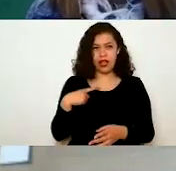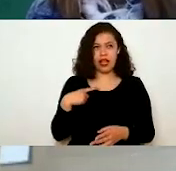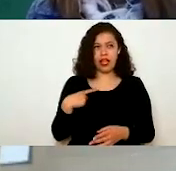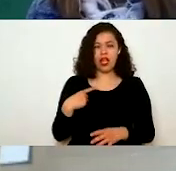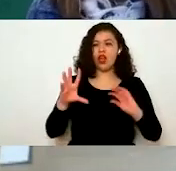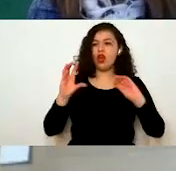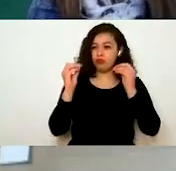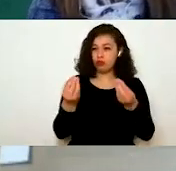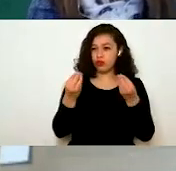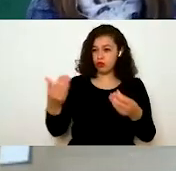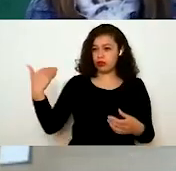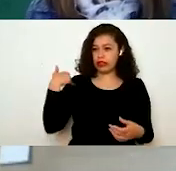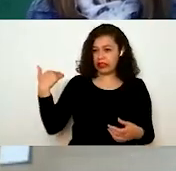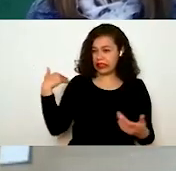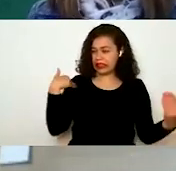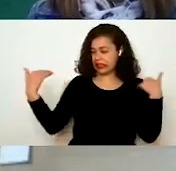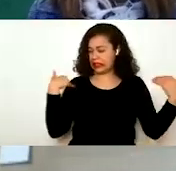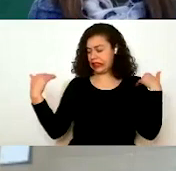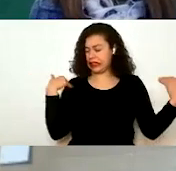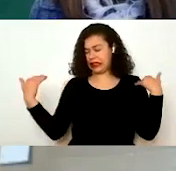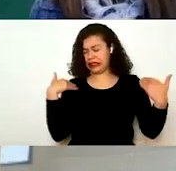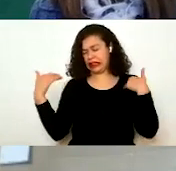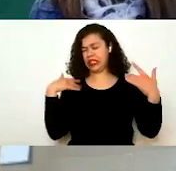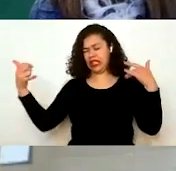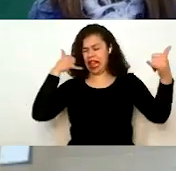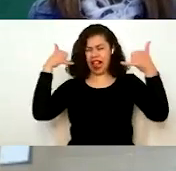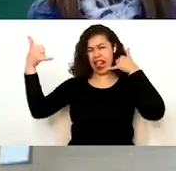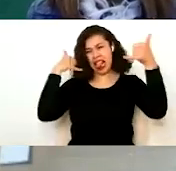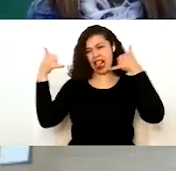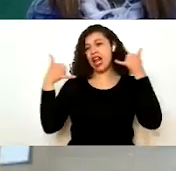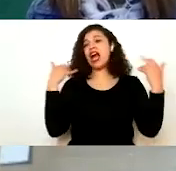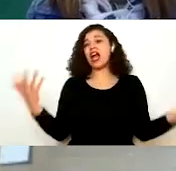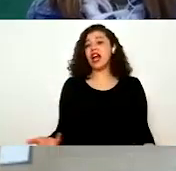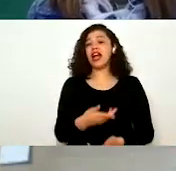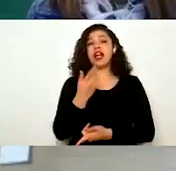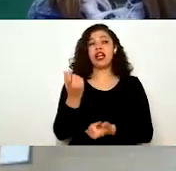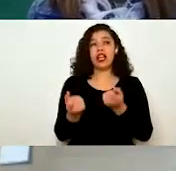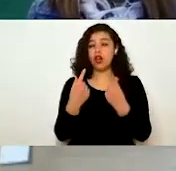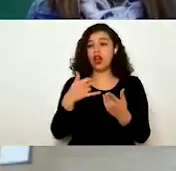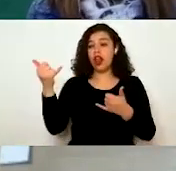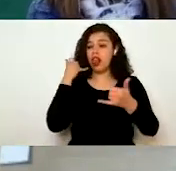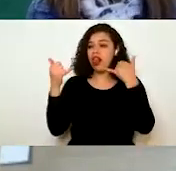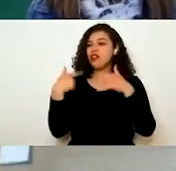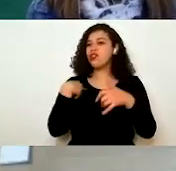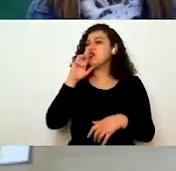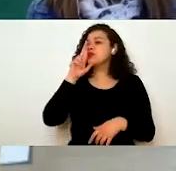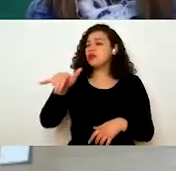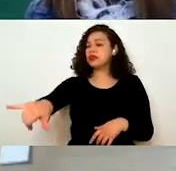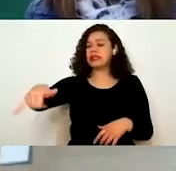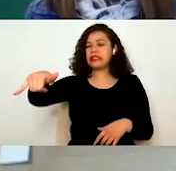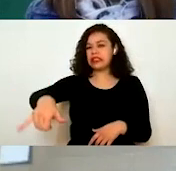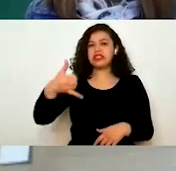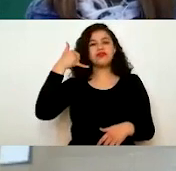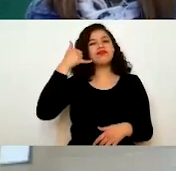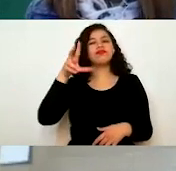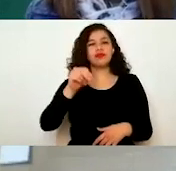demanda, de hecho estábamos como bastante saturados por teléfono y algunas llamadas se llegaban a perder. El teléfono,